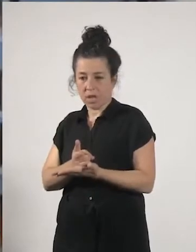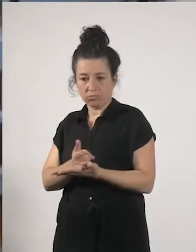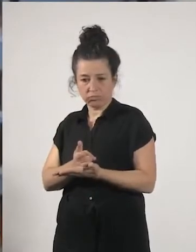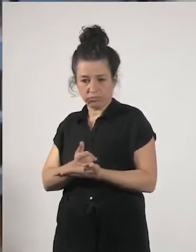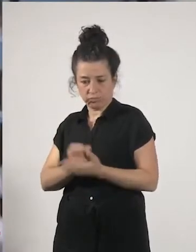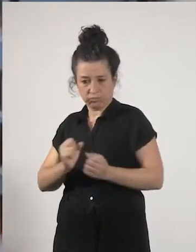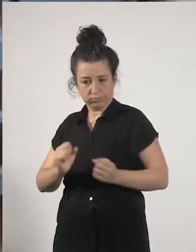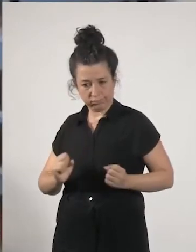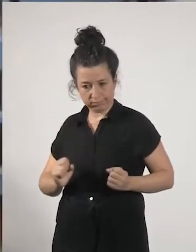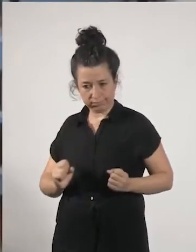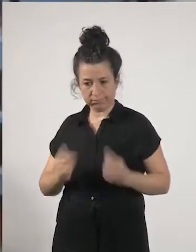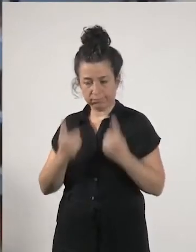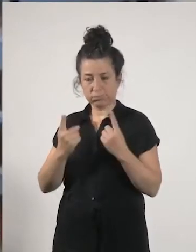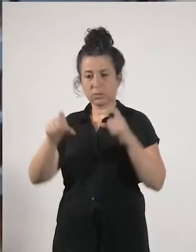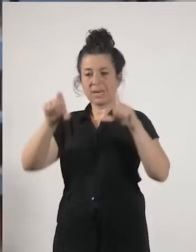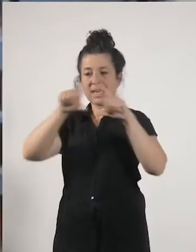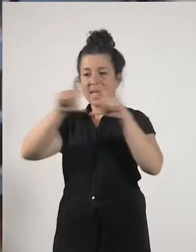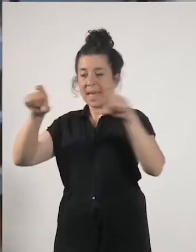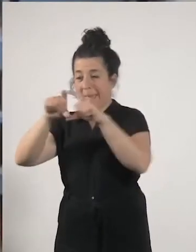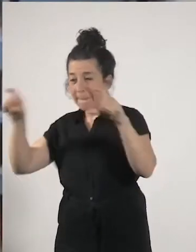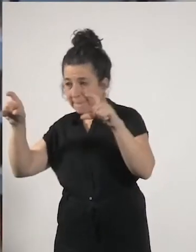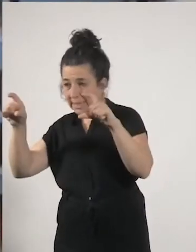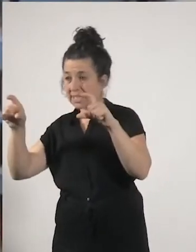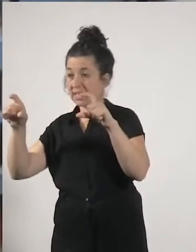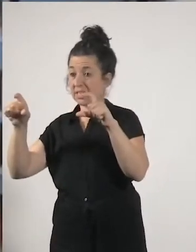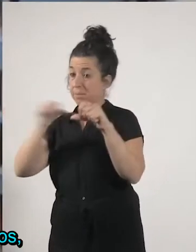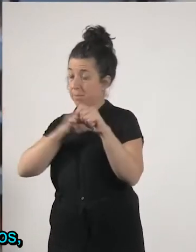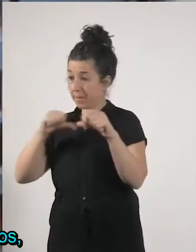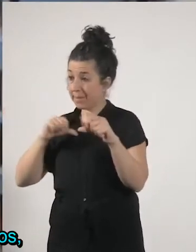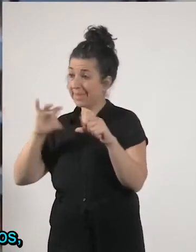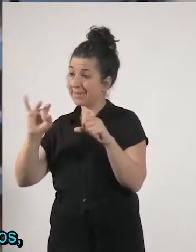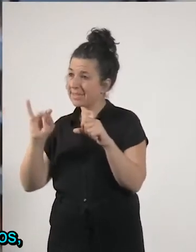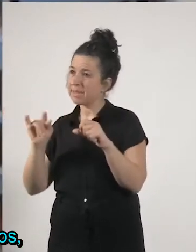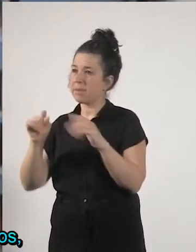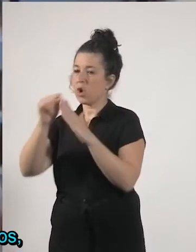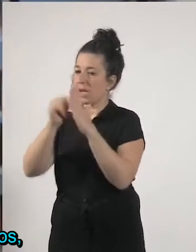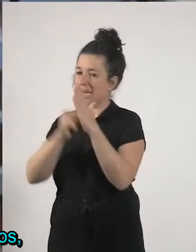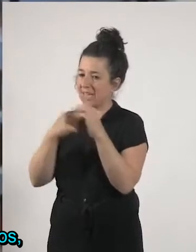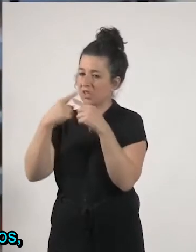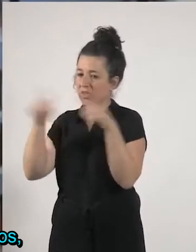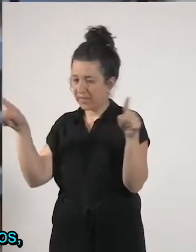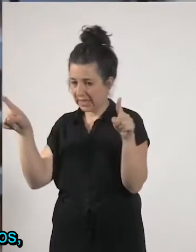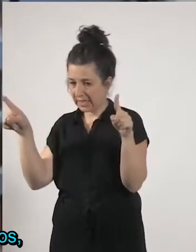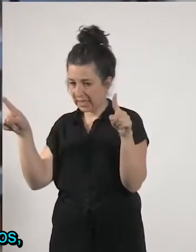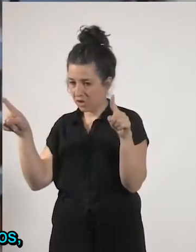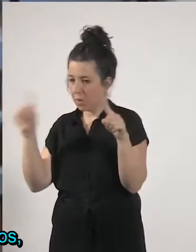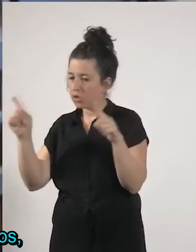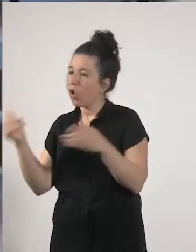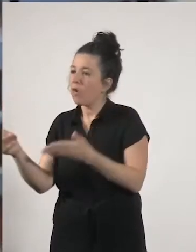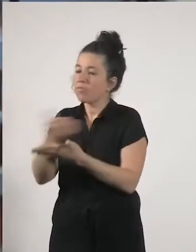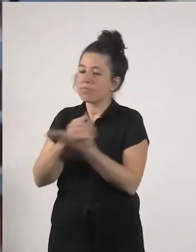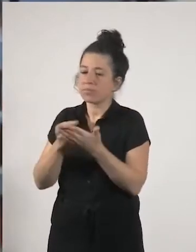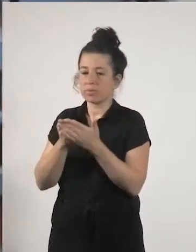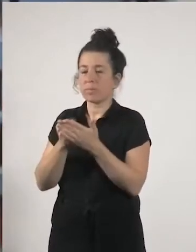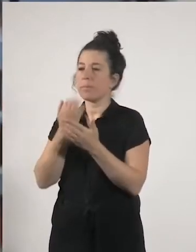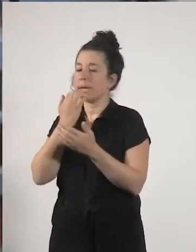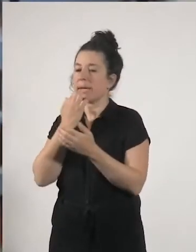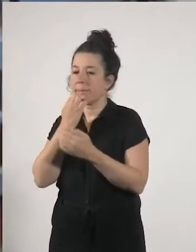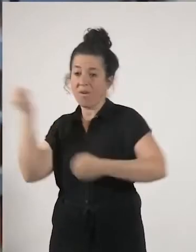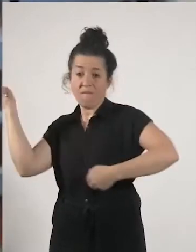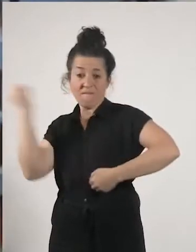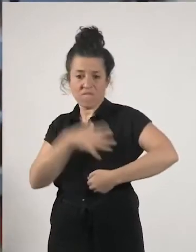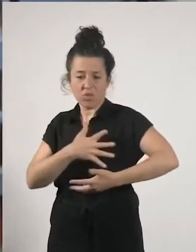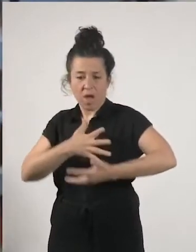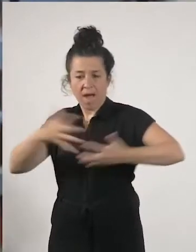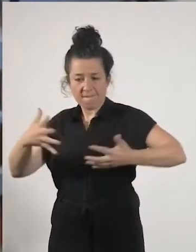con otros criterios más allá de los beneficios o sea prohibido los grandes fondos pero una